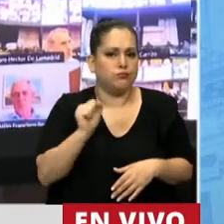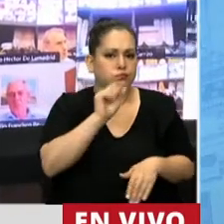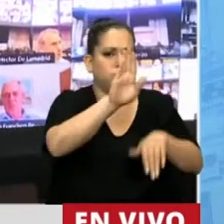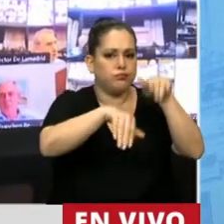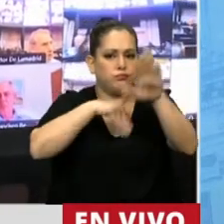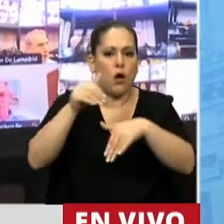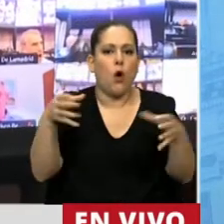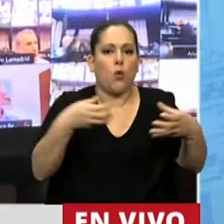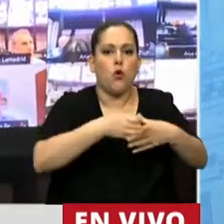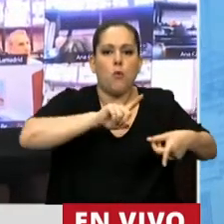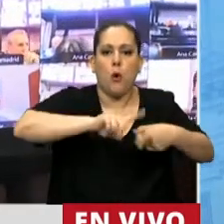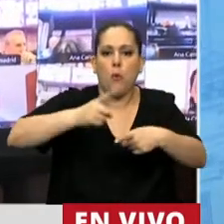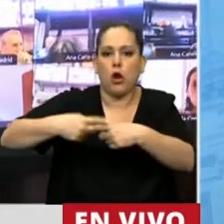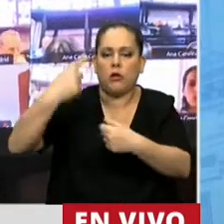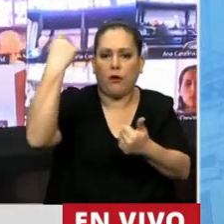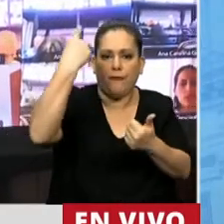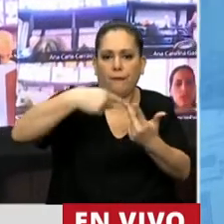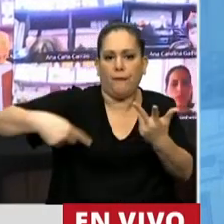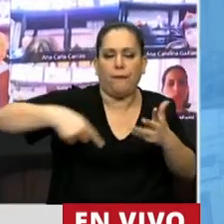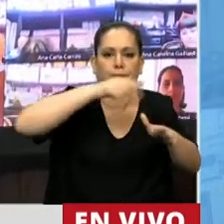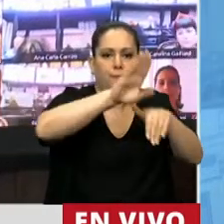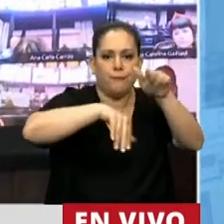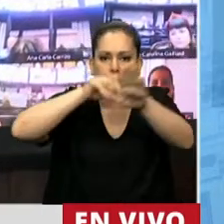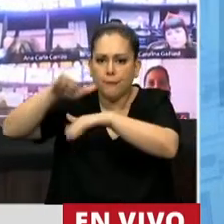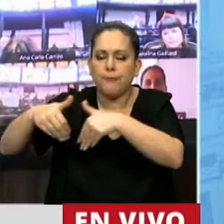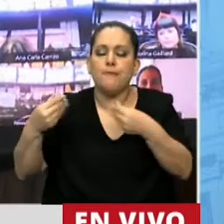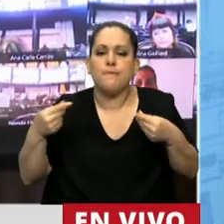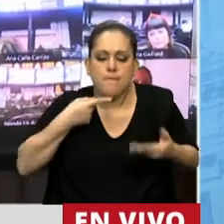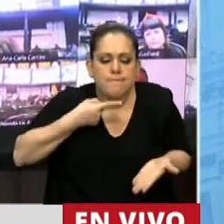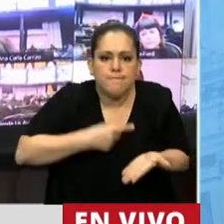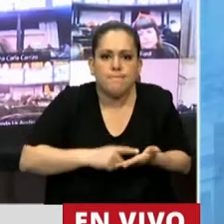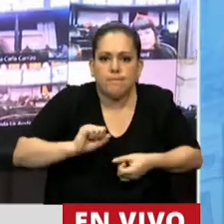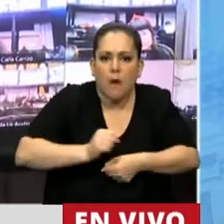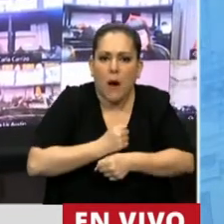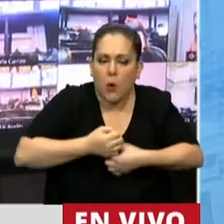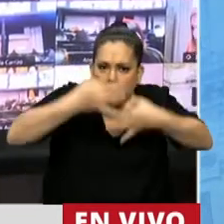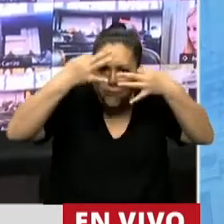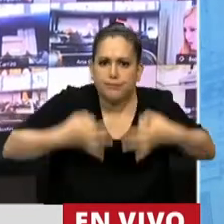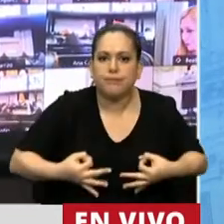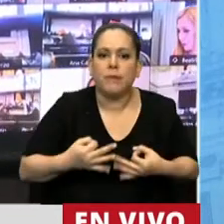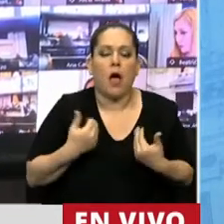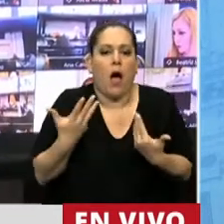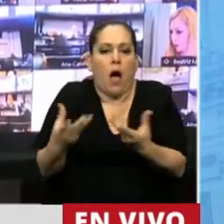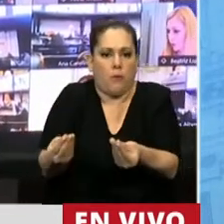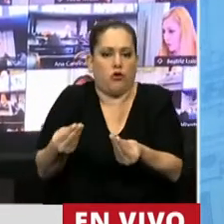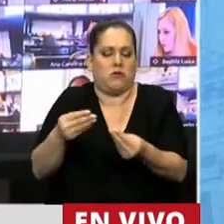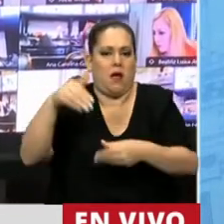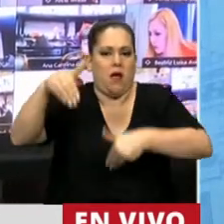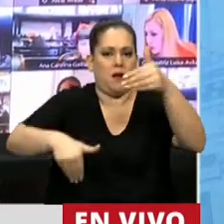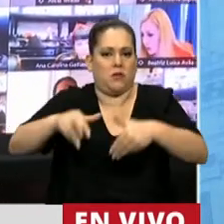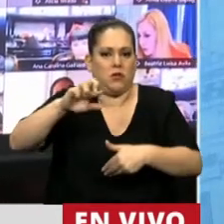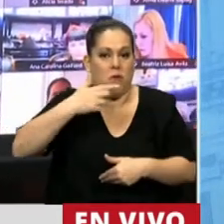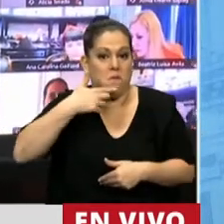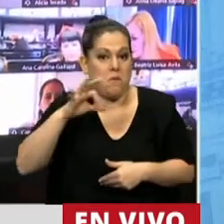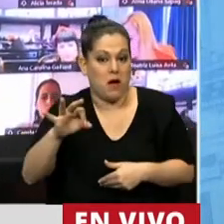distintas fuerzas políticas en su momento para aprobar la adhesión a las PASO, y después